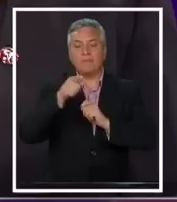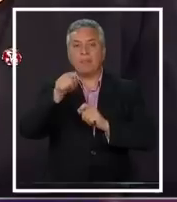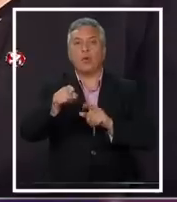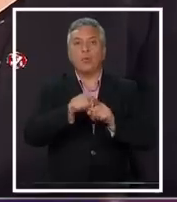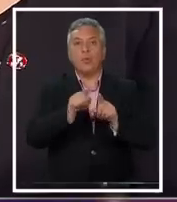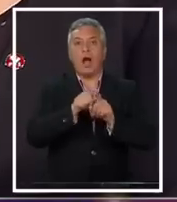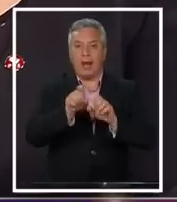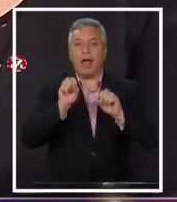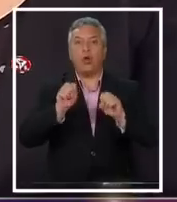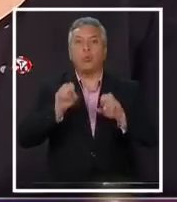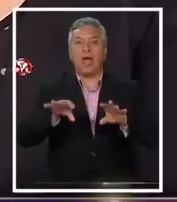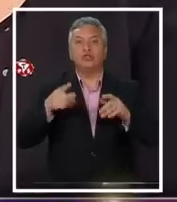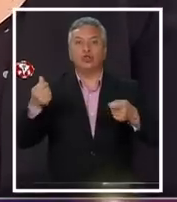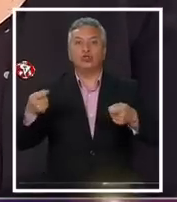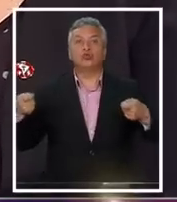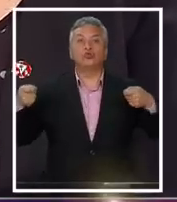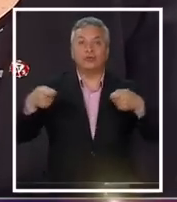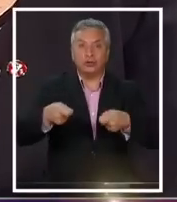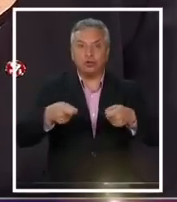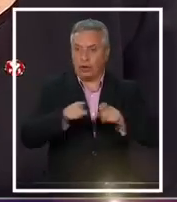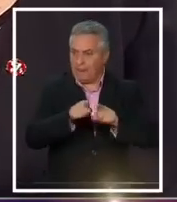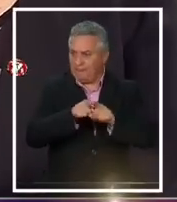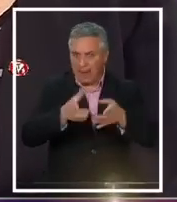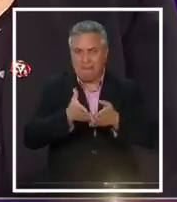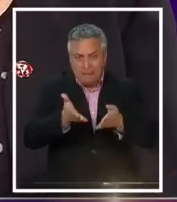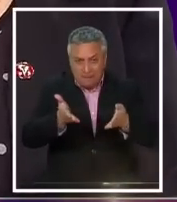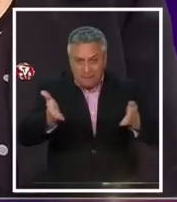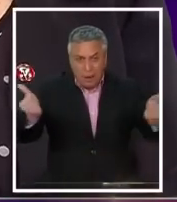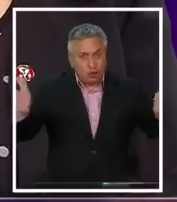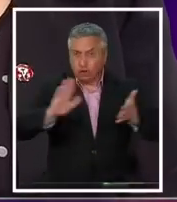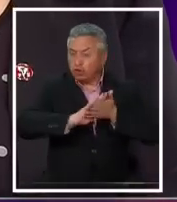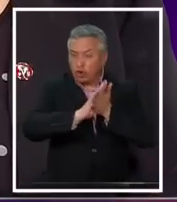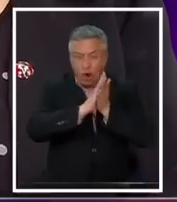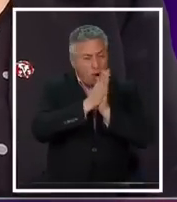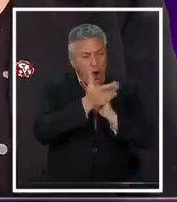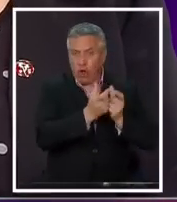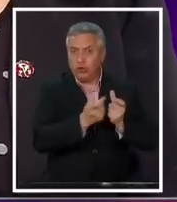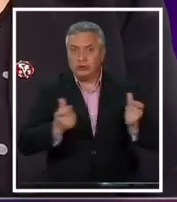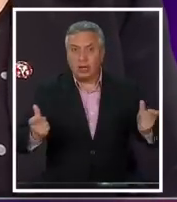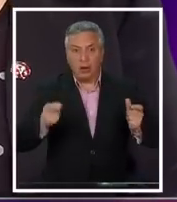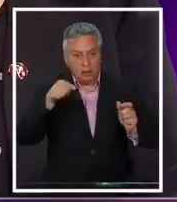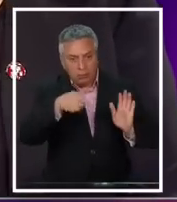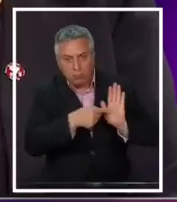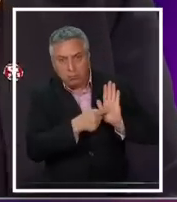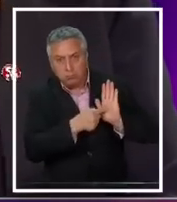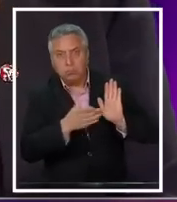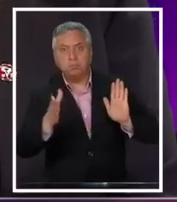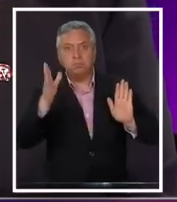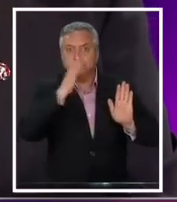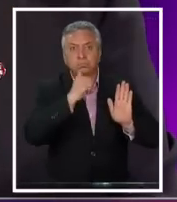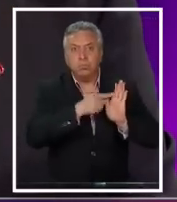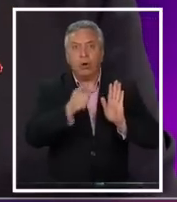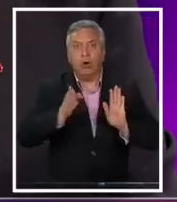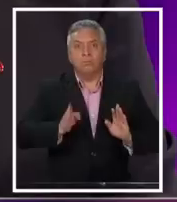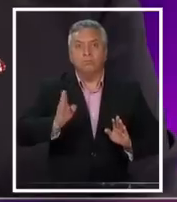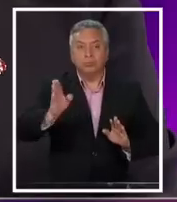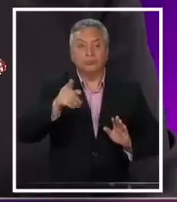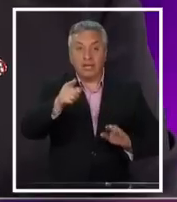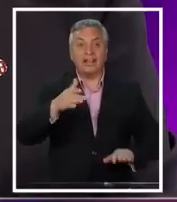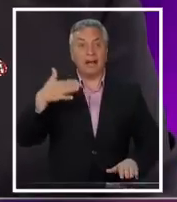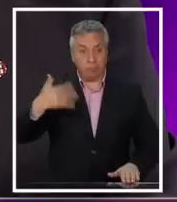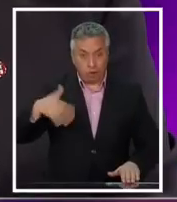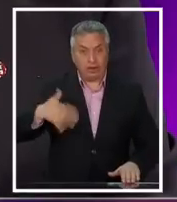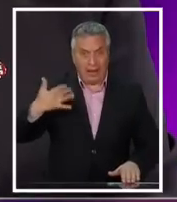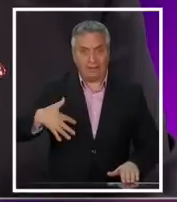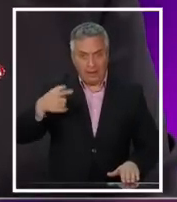subvencionada, que permitió que el Estado llegara a todos los rincones del campo de Chile. Aquí no se garantiza el que pueda subsistir. Es que es importante cuando se